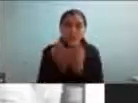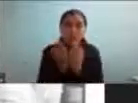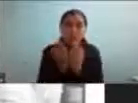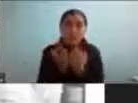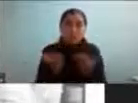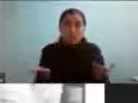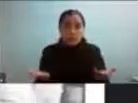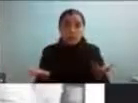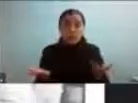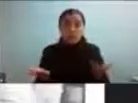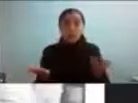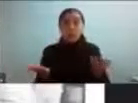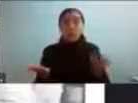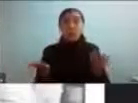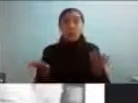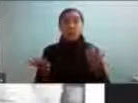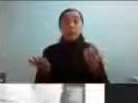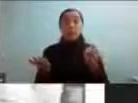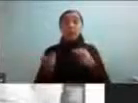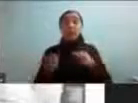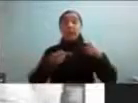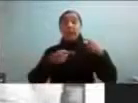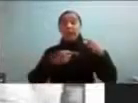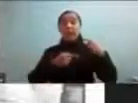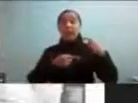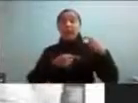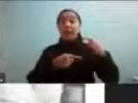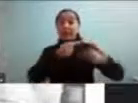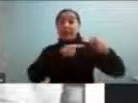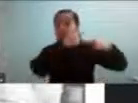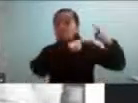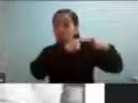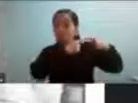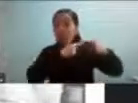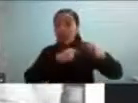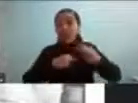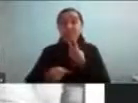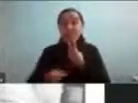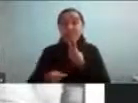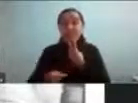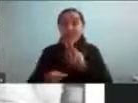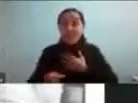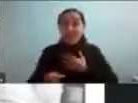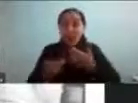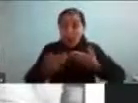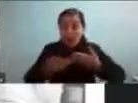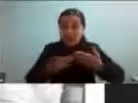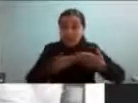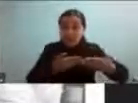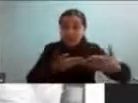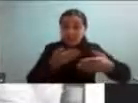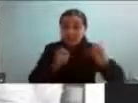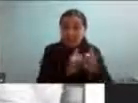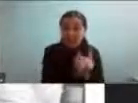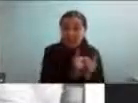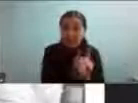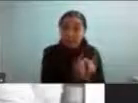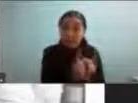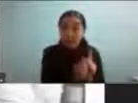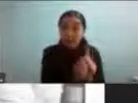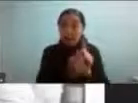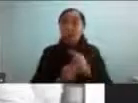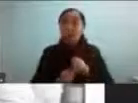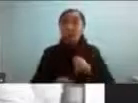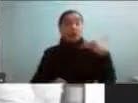que esta historia está viva me parece muy relevante y especialmente relevante cuando pensamos en adultos